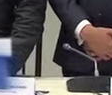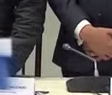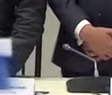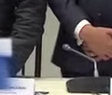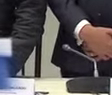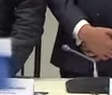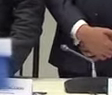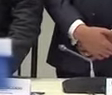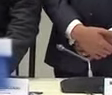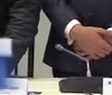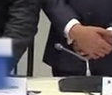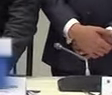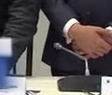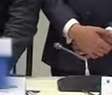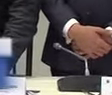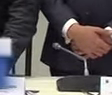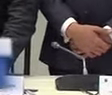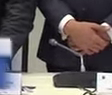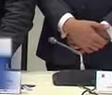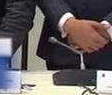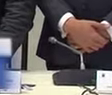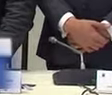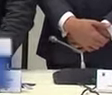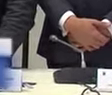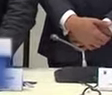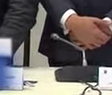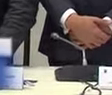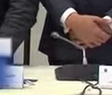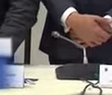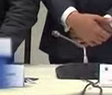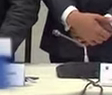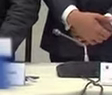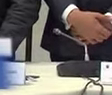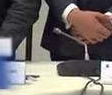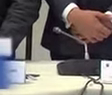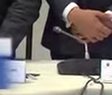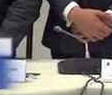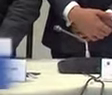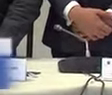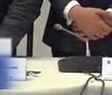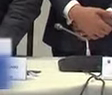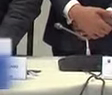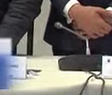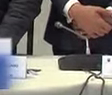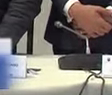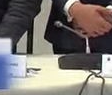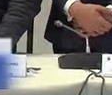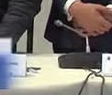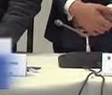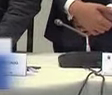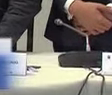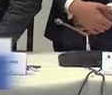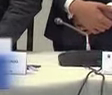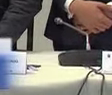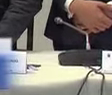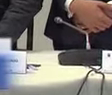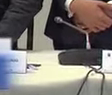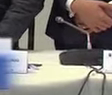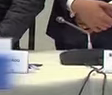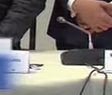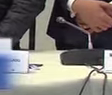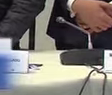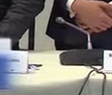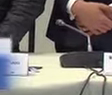sesionado en la Comisión de Fiscalización, se recibieron las pruebas de cargo y las pruebas de descargo, tal cual lo establece el artículo 81 y 82